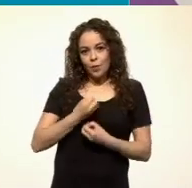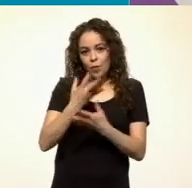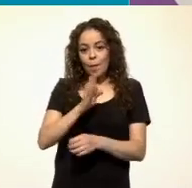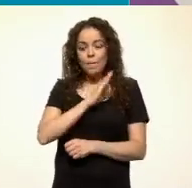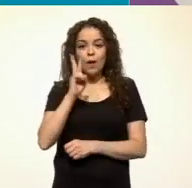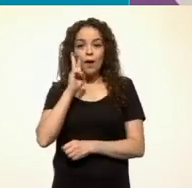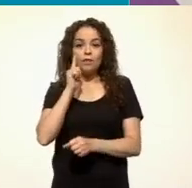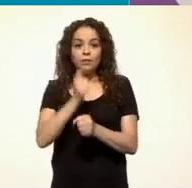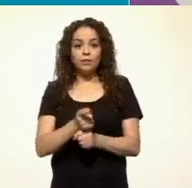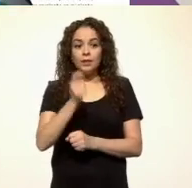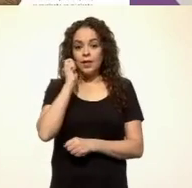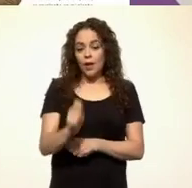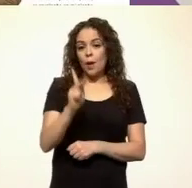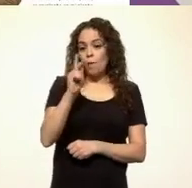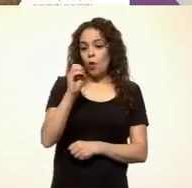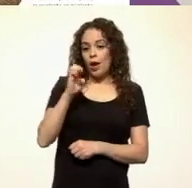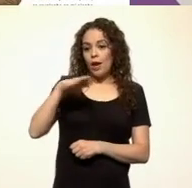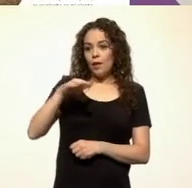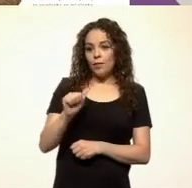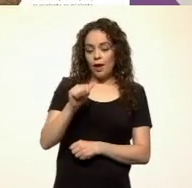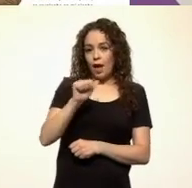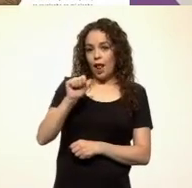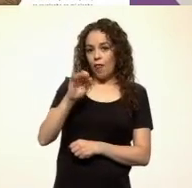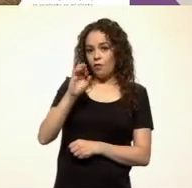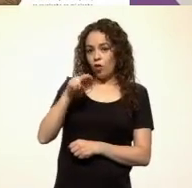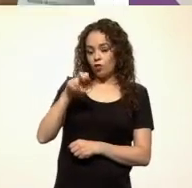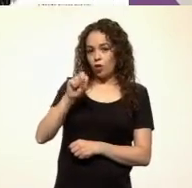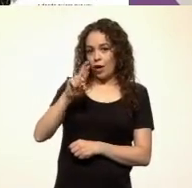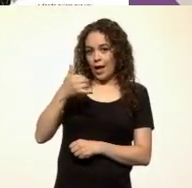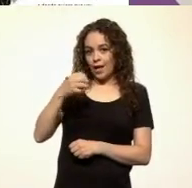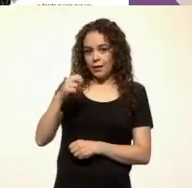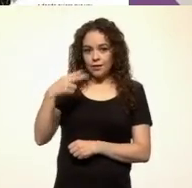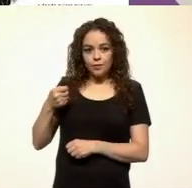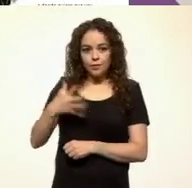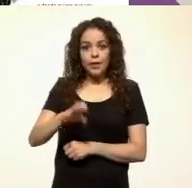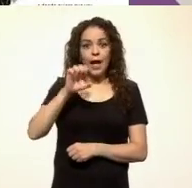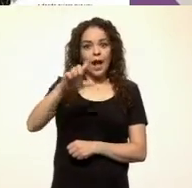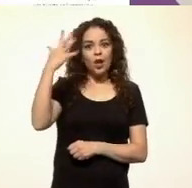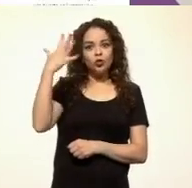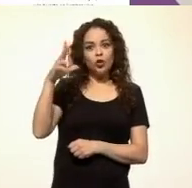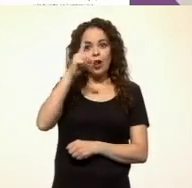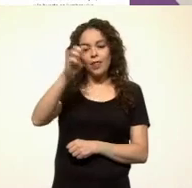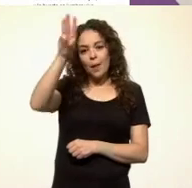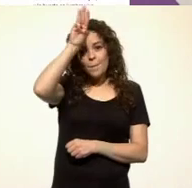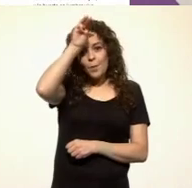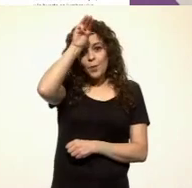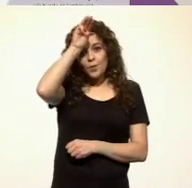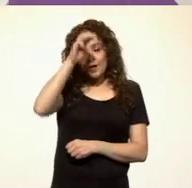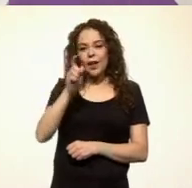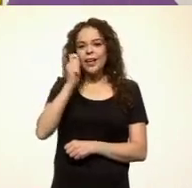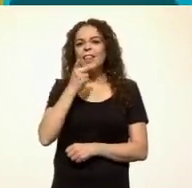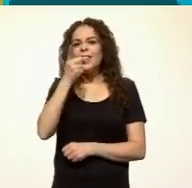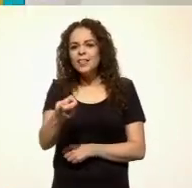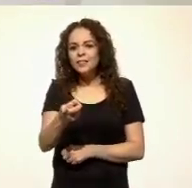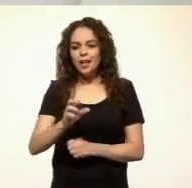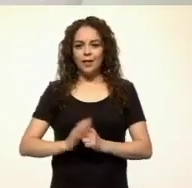fragmento del poema de Alfonso Reyes llamado El Sol de Monterrey. Y dice lo siguiente.